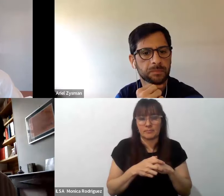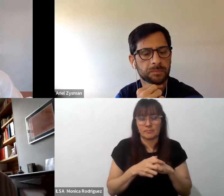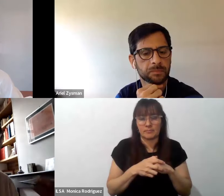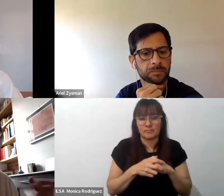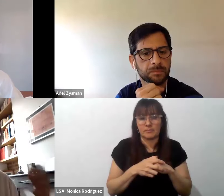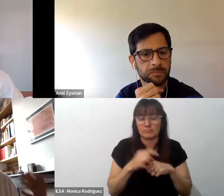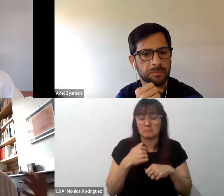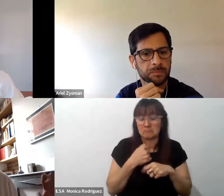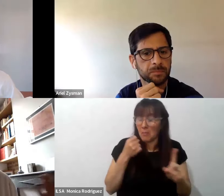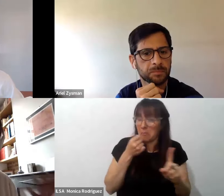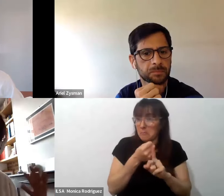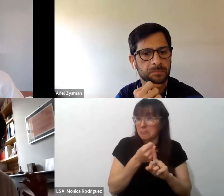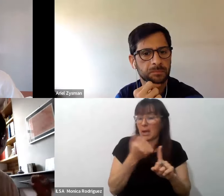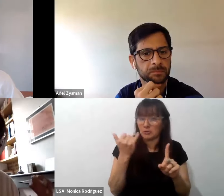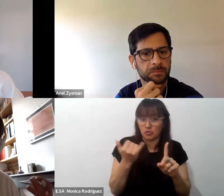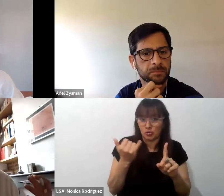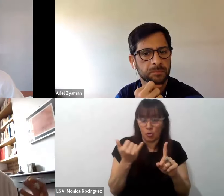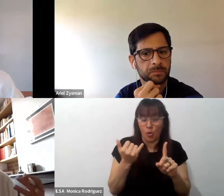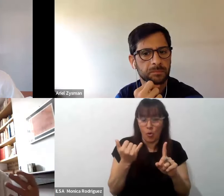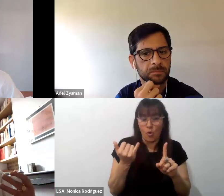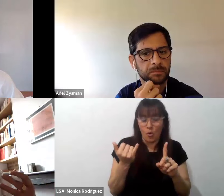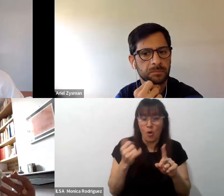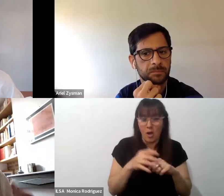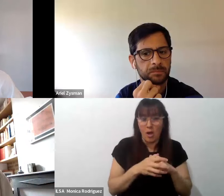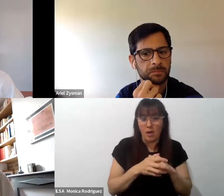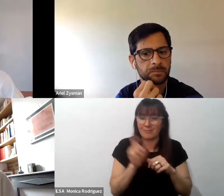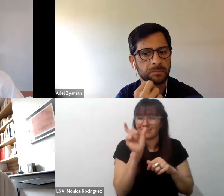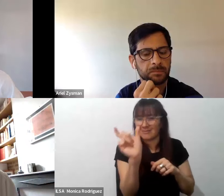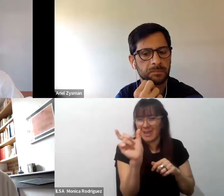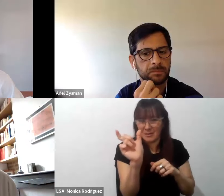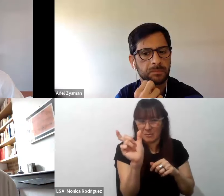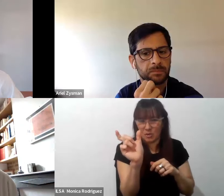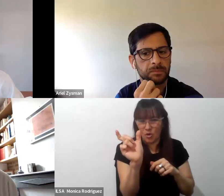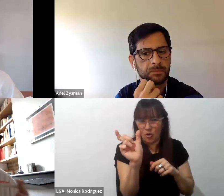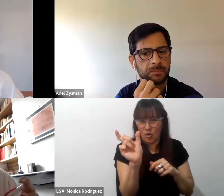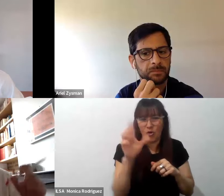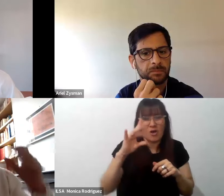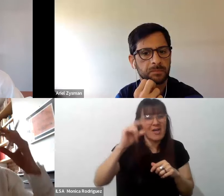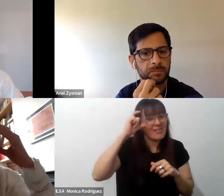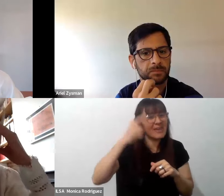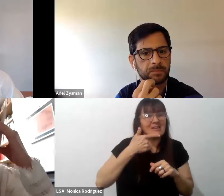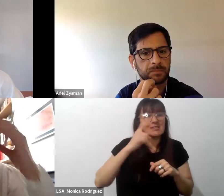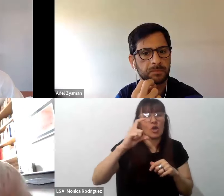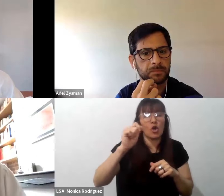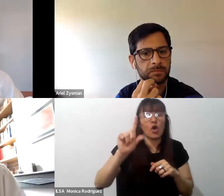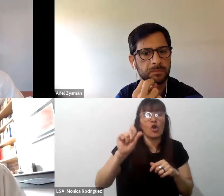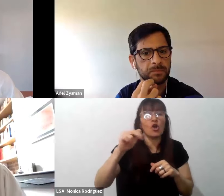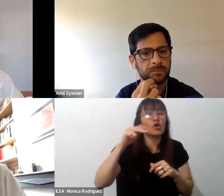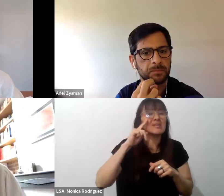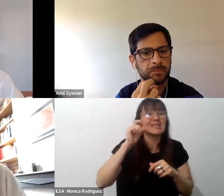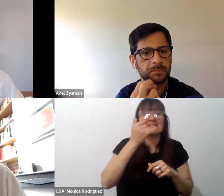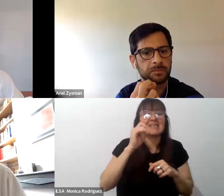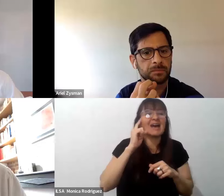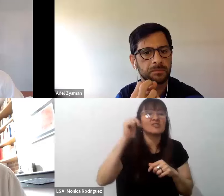impactó el término de descolonialización en el discurso